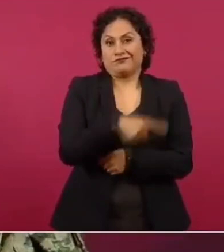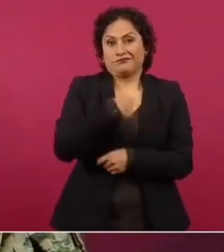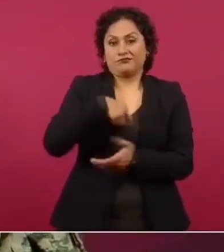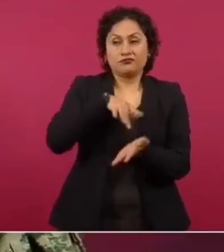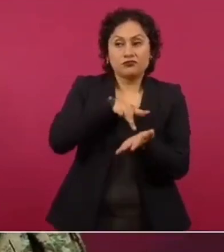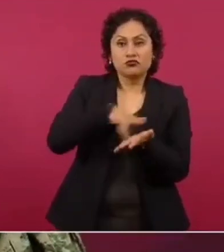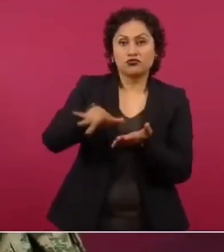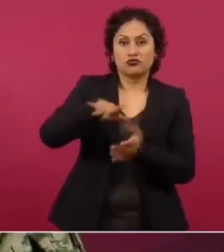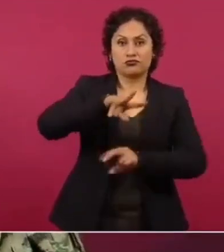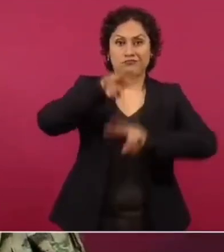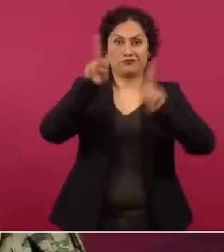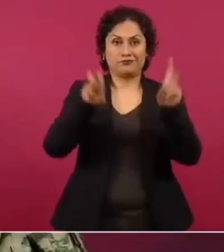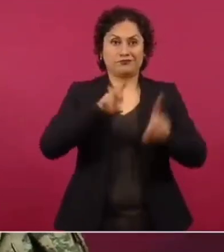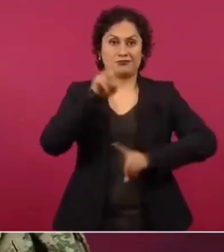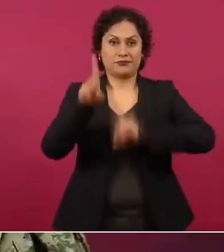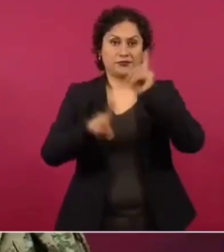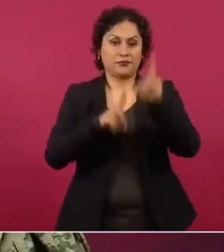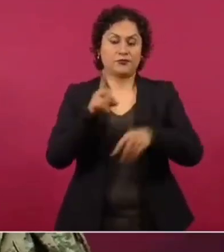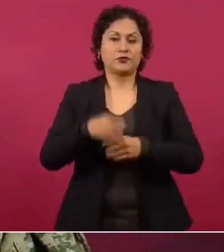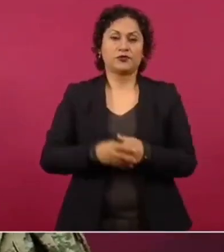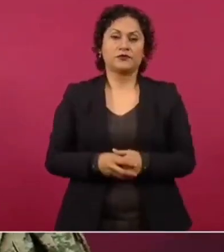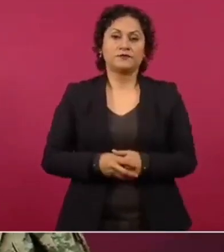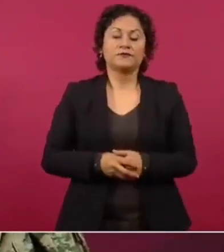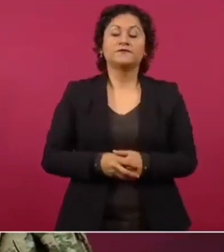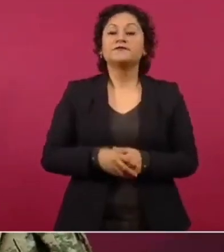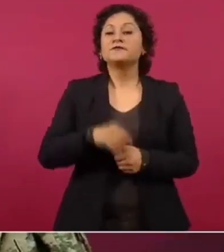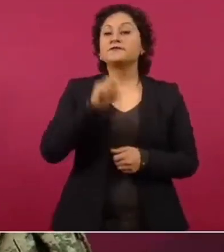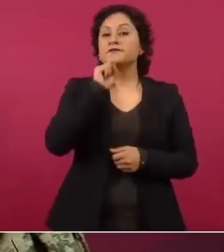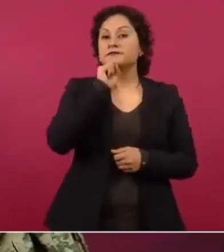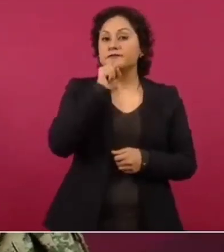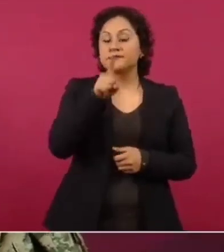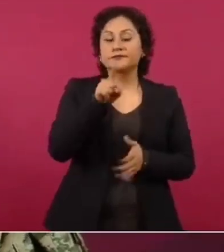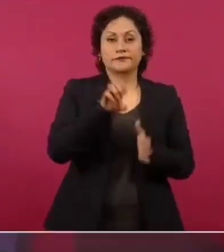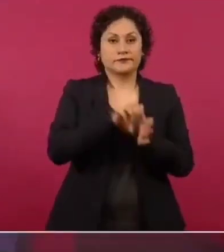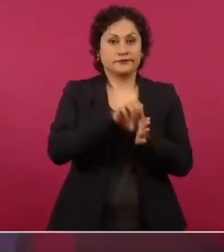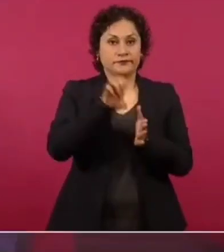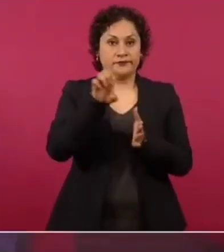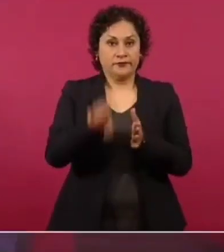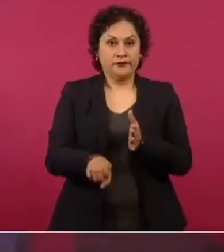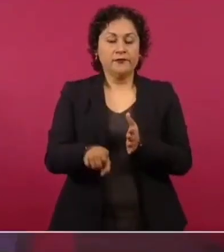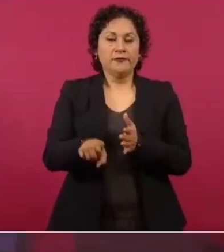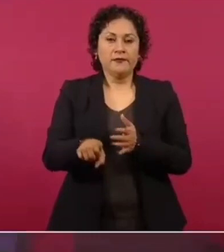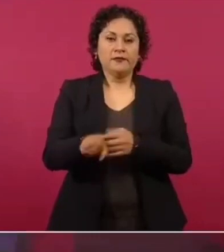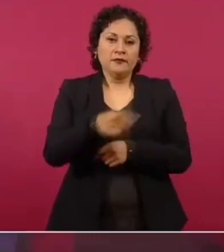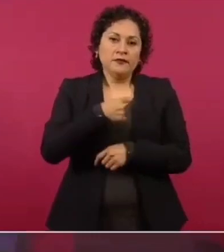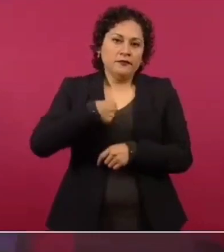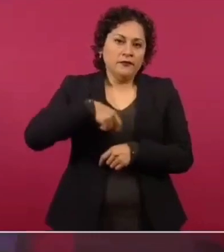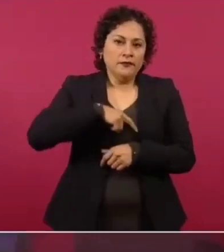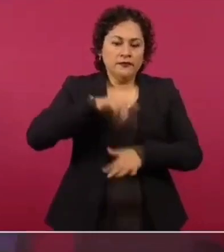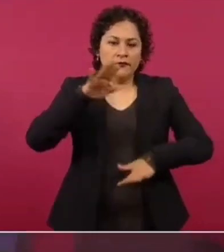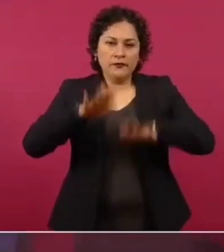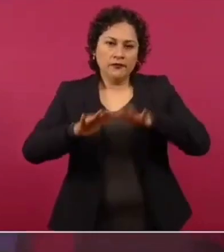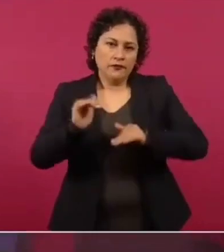deporte. También cuando hay oportunidad, en eso estamos algo limitados,